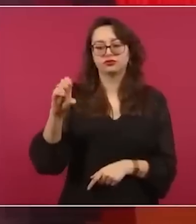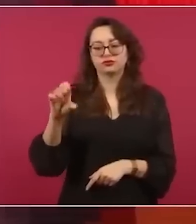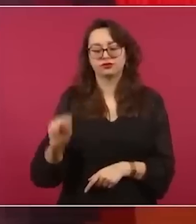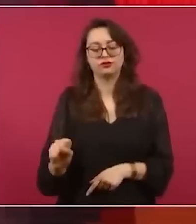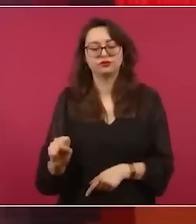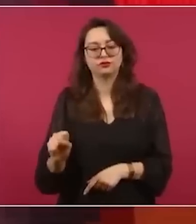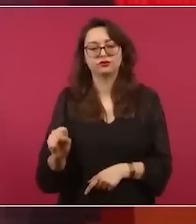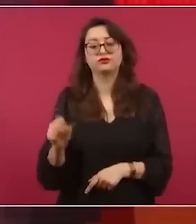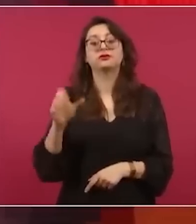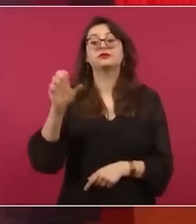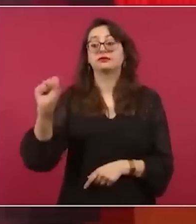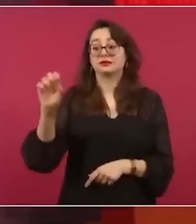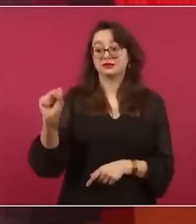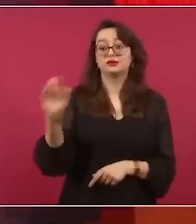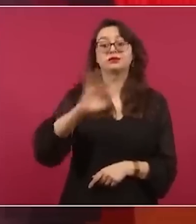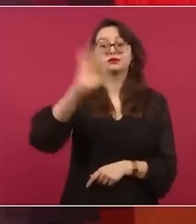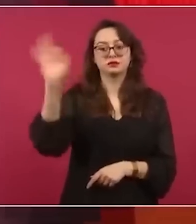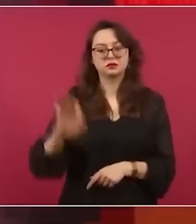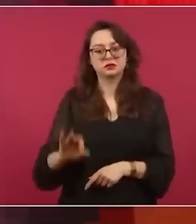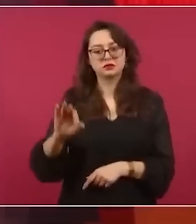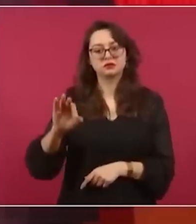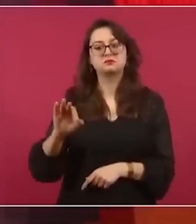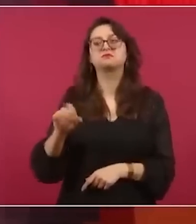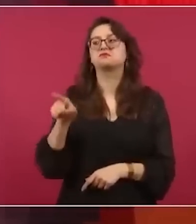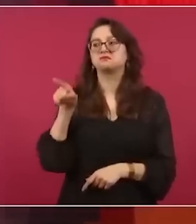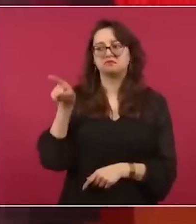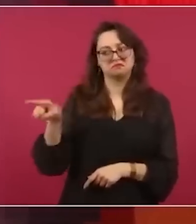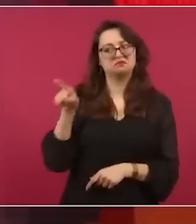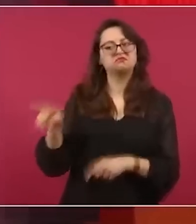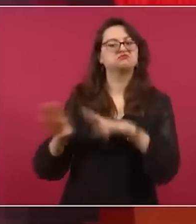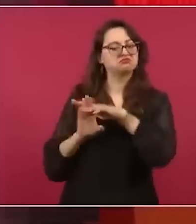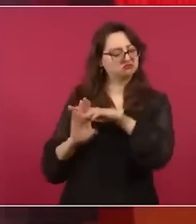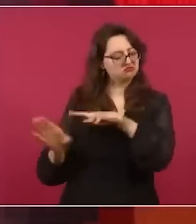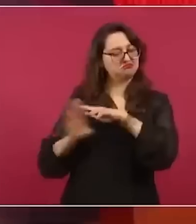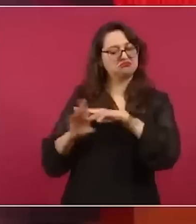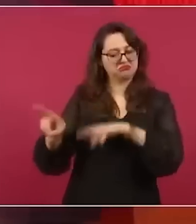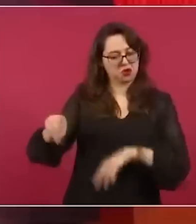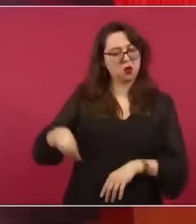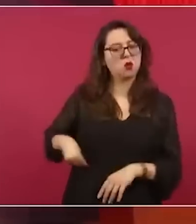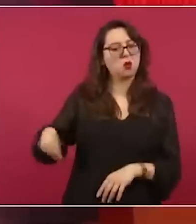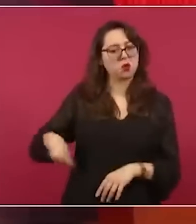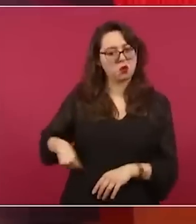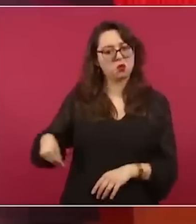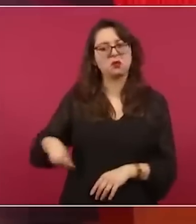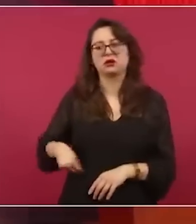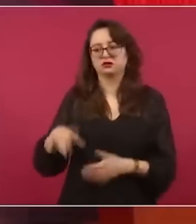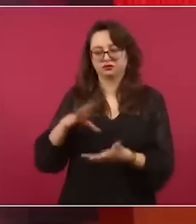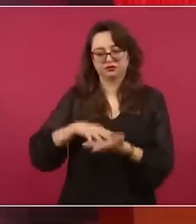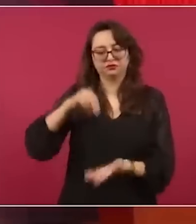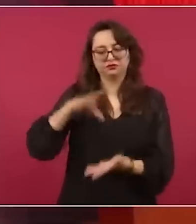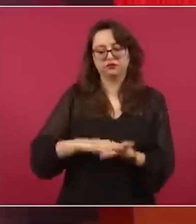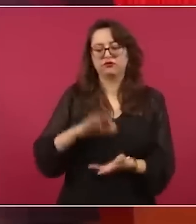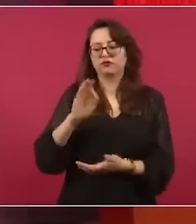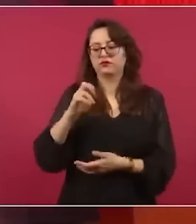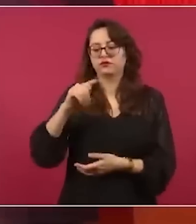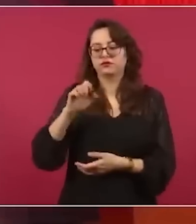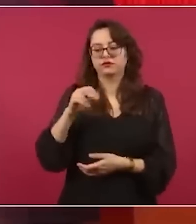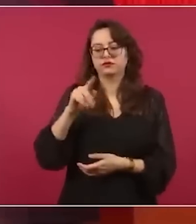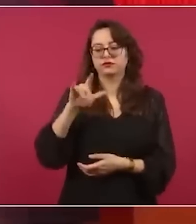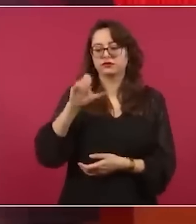piensan que el fentanilo que ingresa a Estados Unidos lo introducen los migrantes